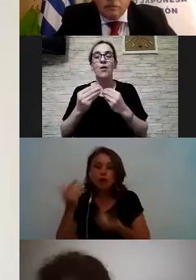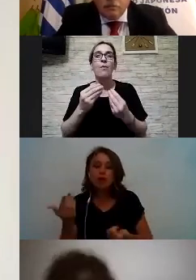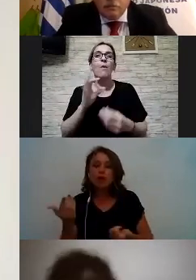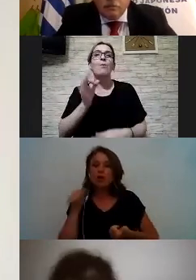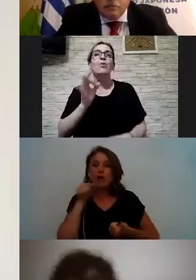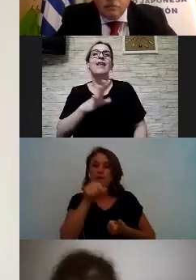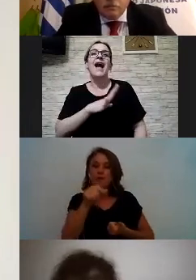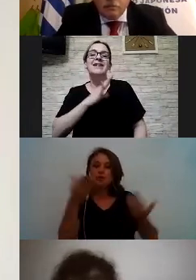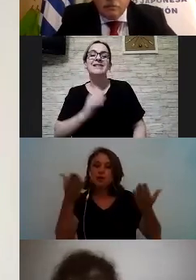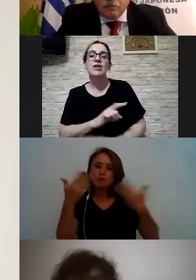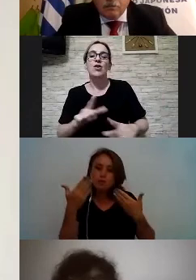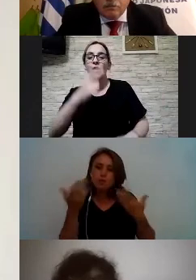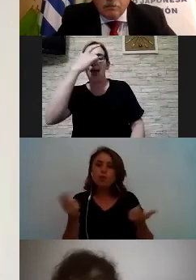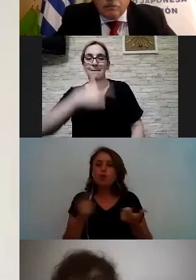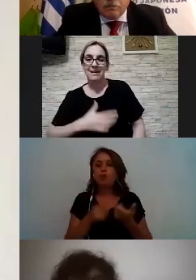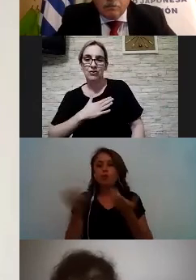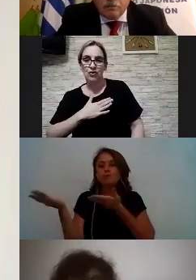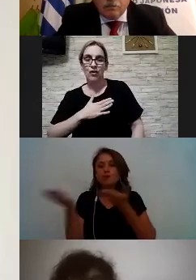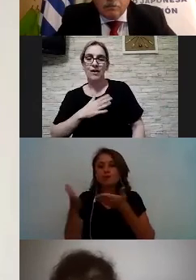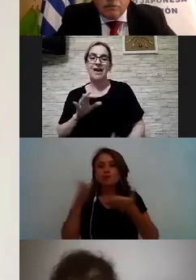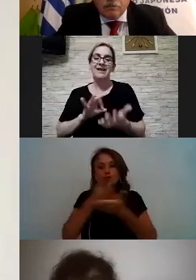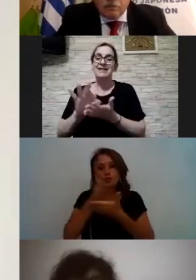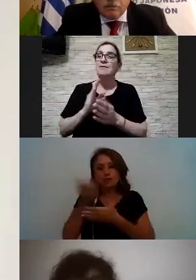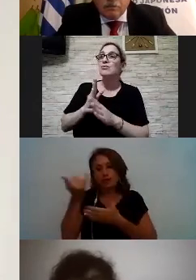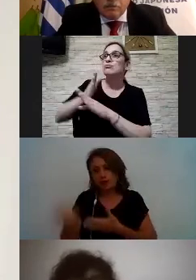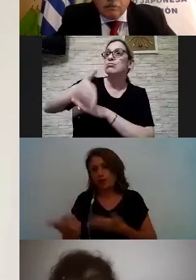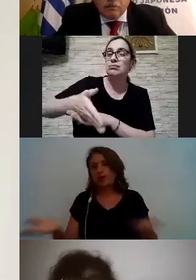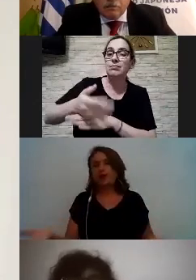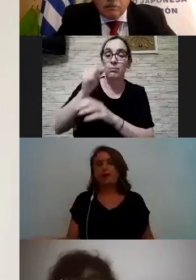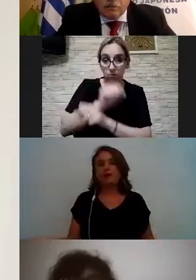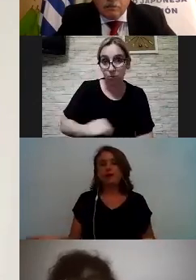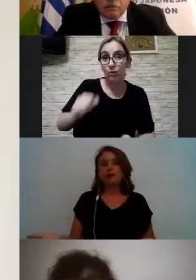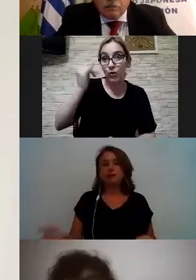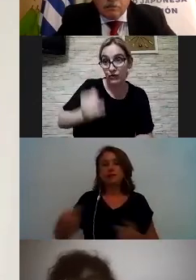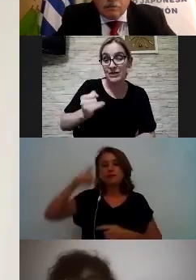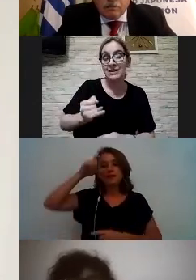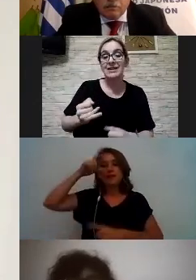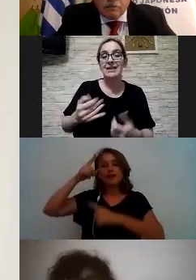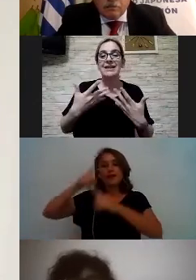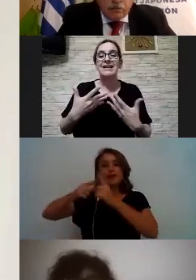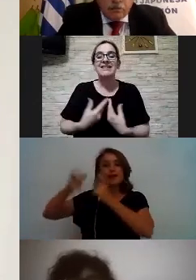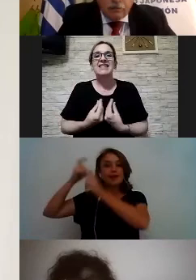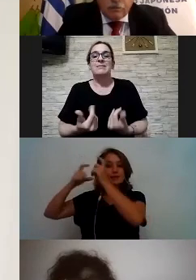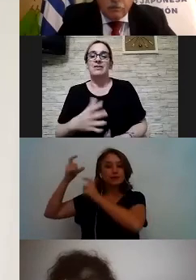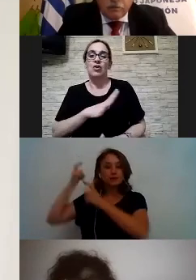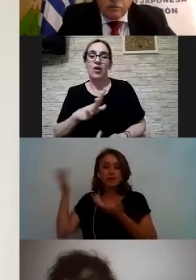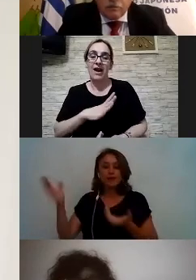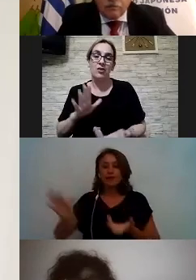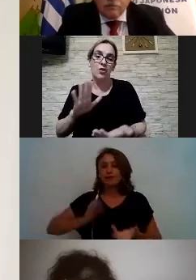persona qué servicios ha podido acceder qué experiencias ha tenido a nivel